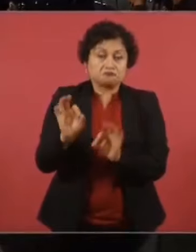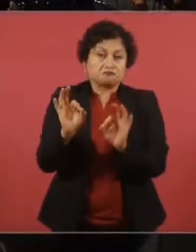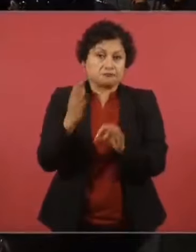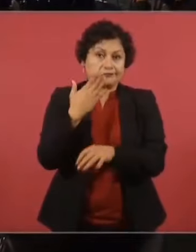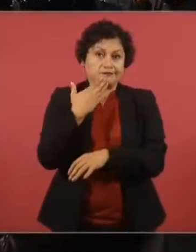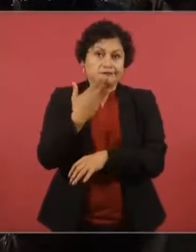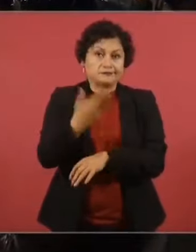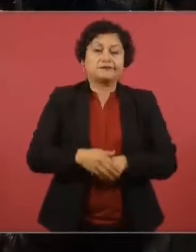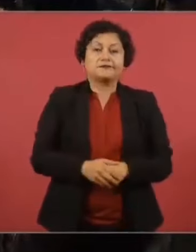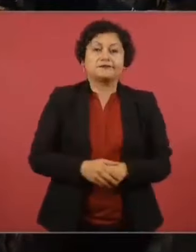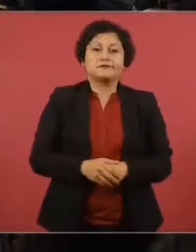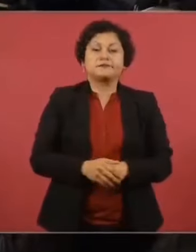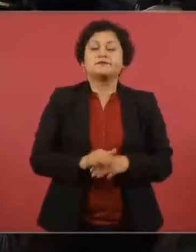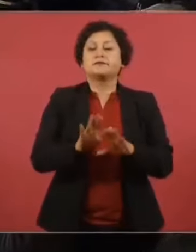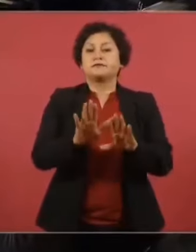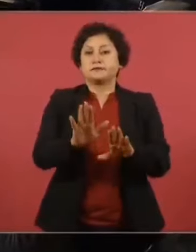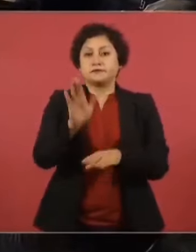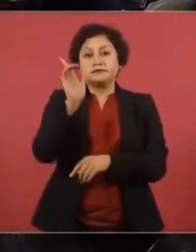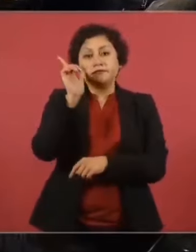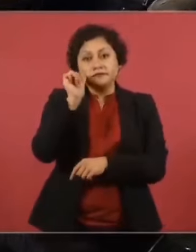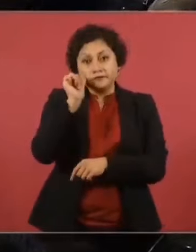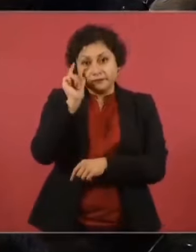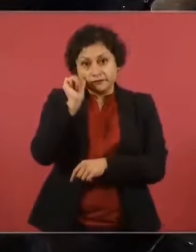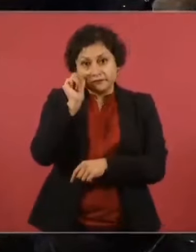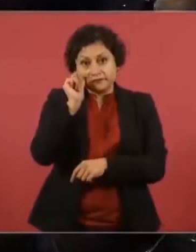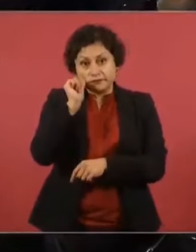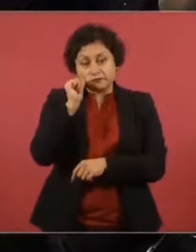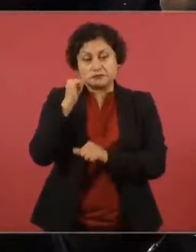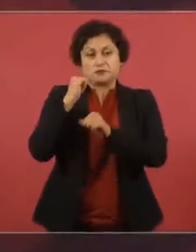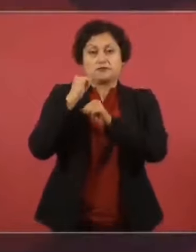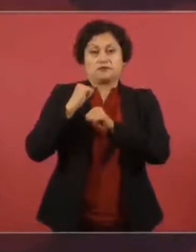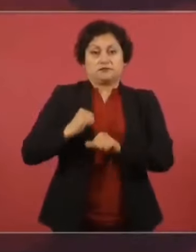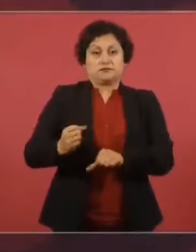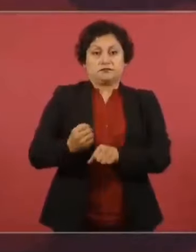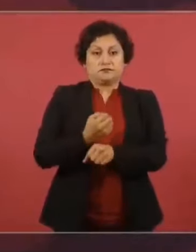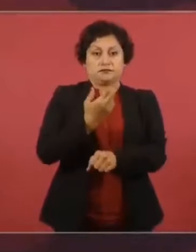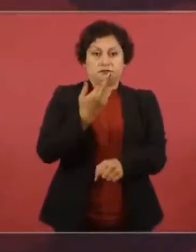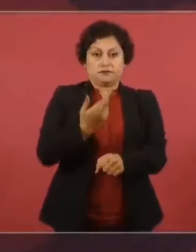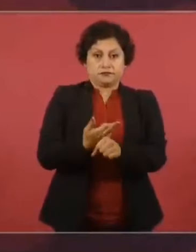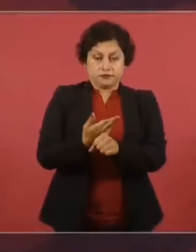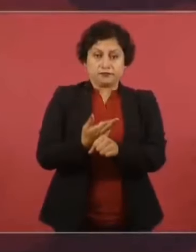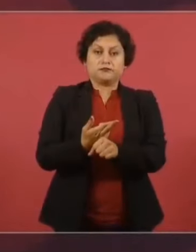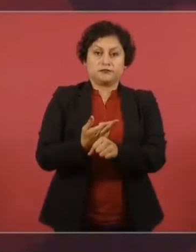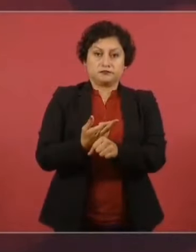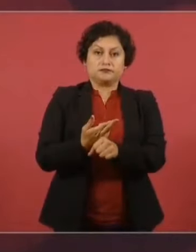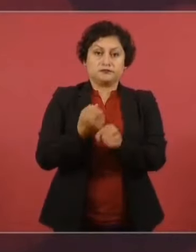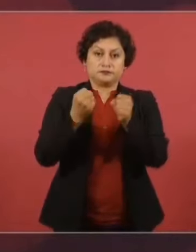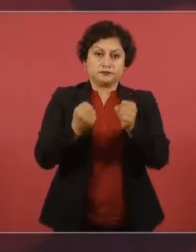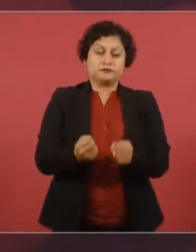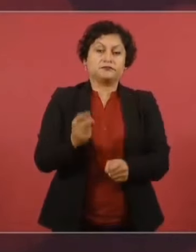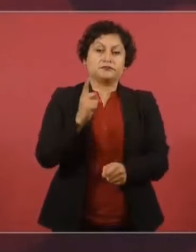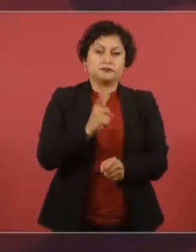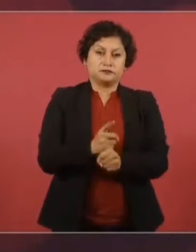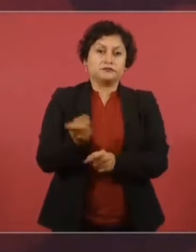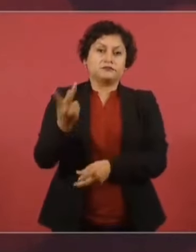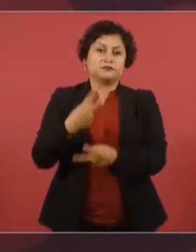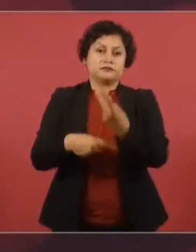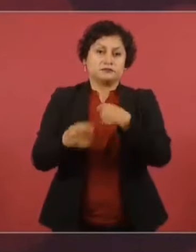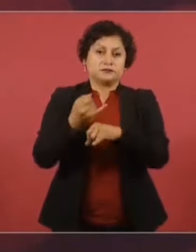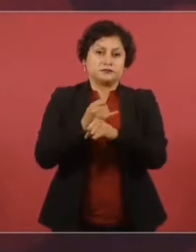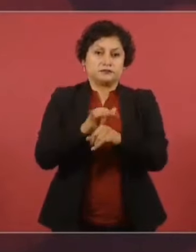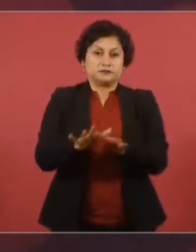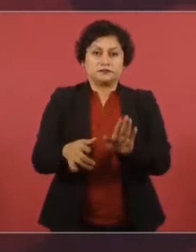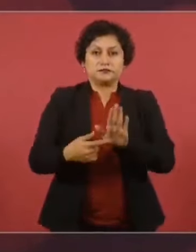la Secretaría de Seguridad Pública va a informar también